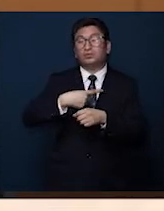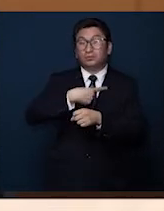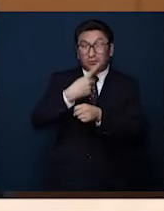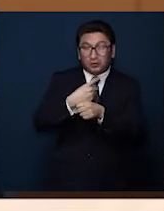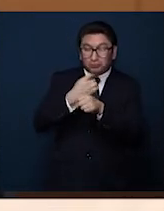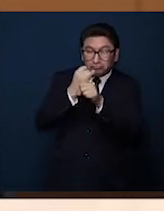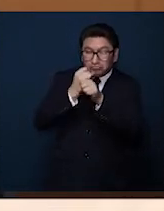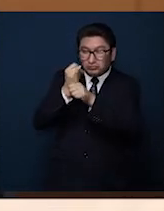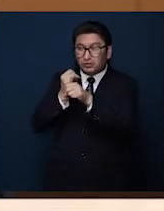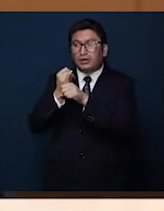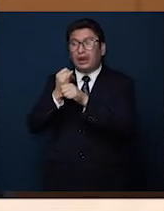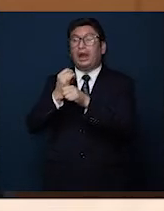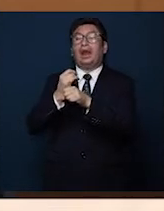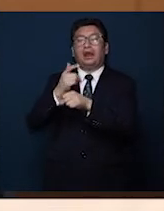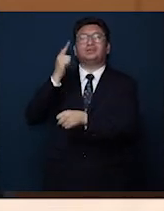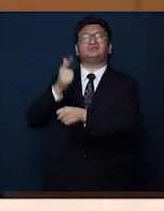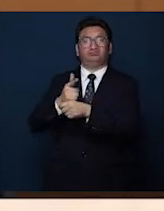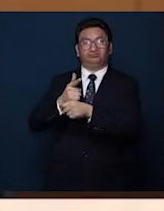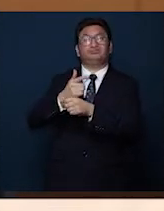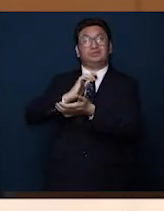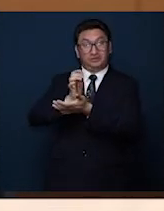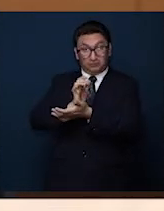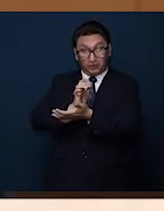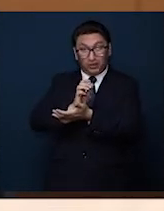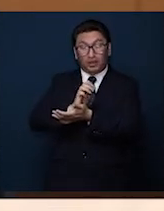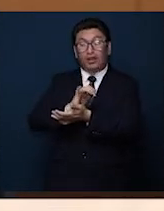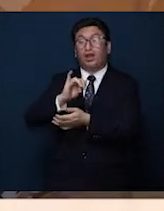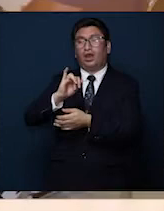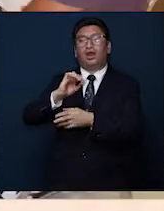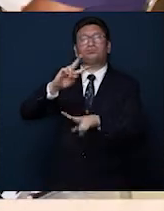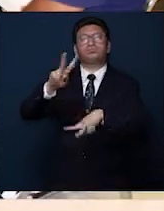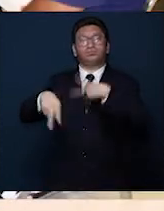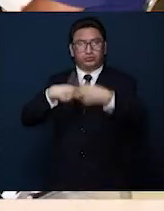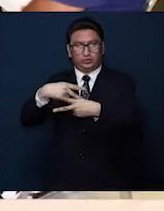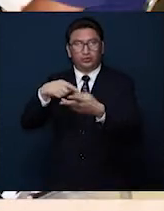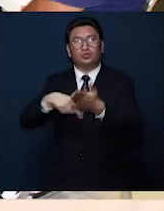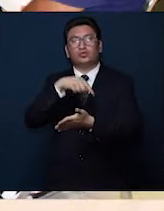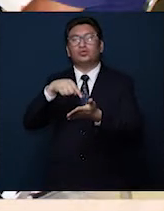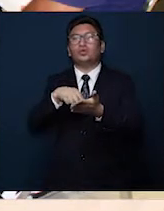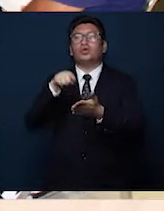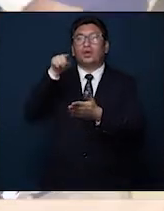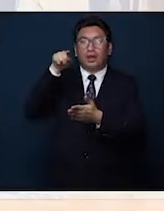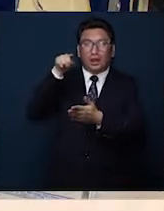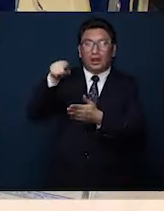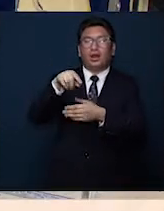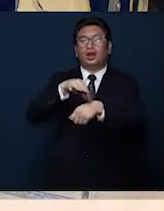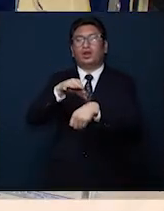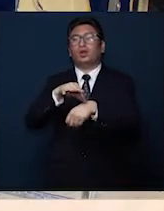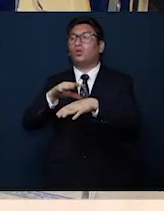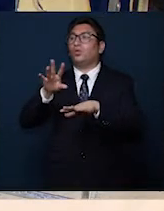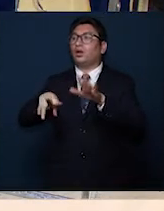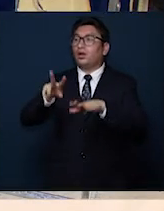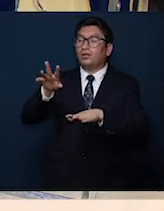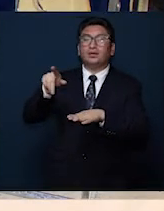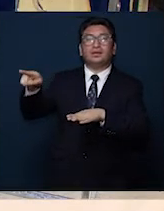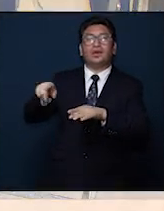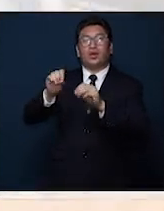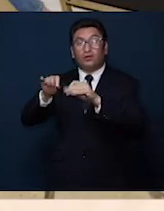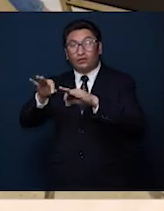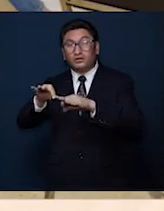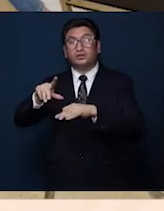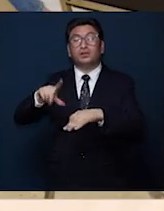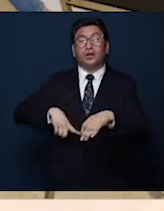discriminación, nosotros vamos a la unidad médica o a la unidad administrativa donde fue aparentemente